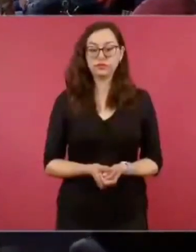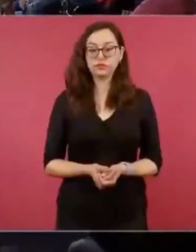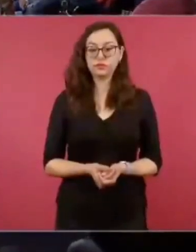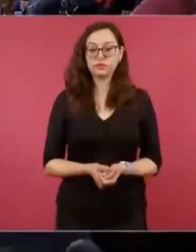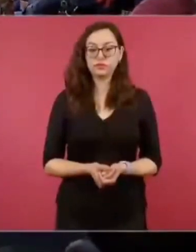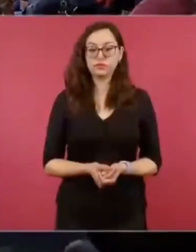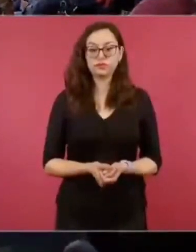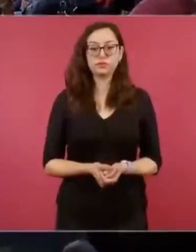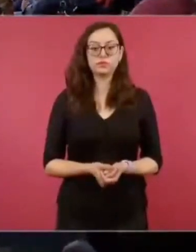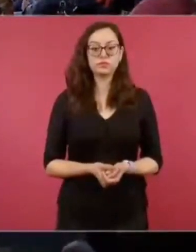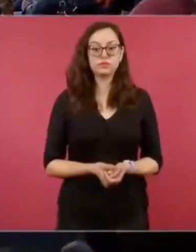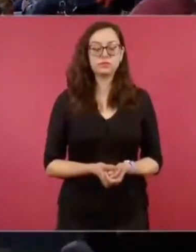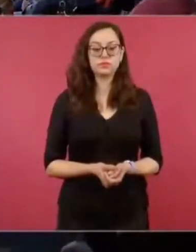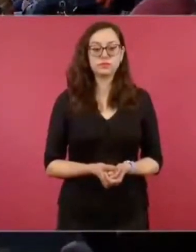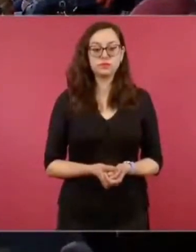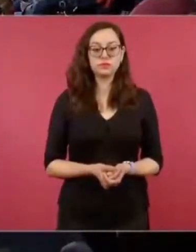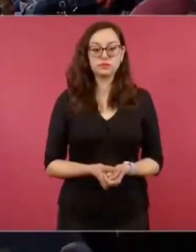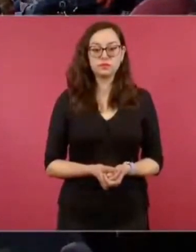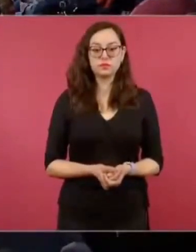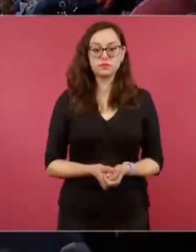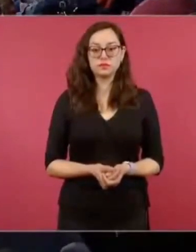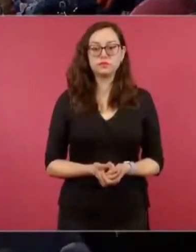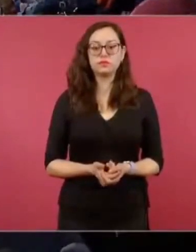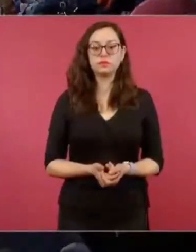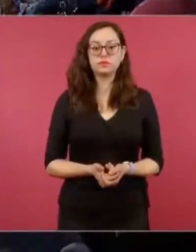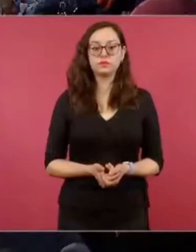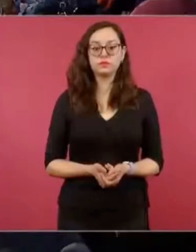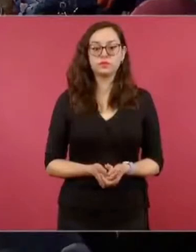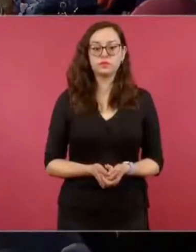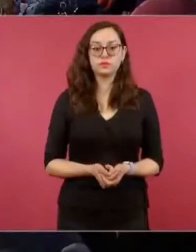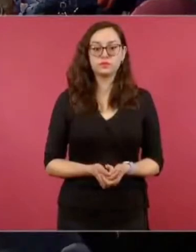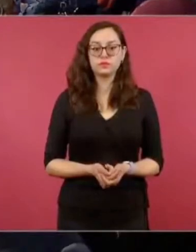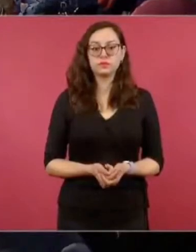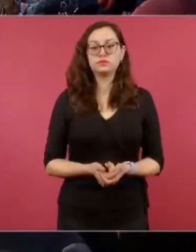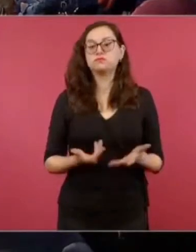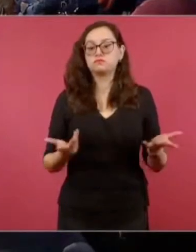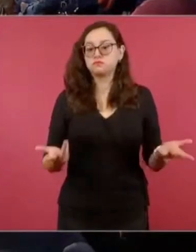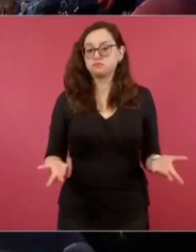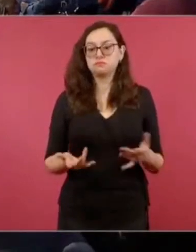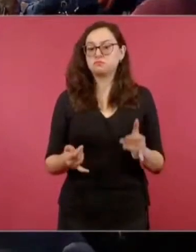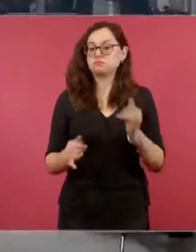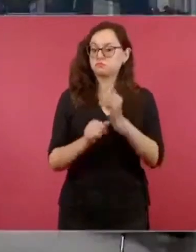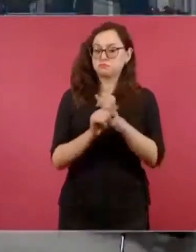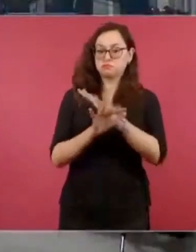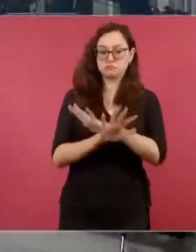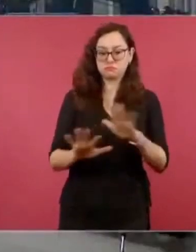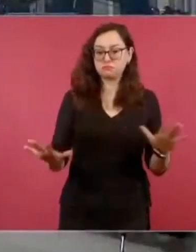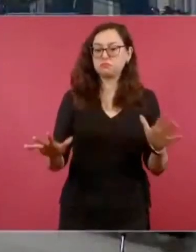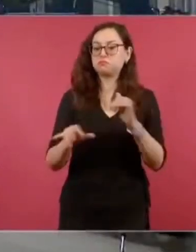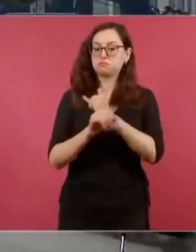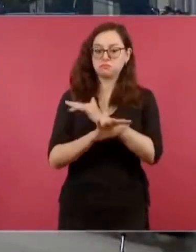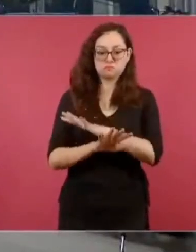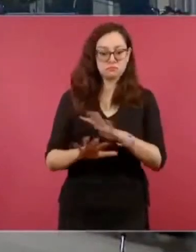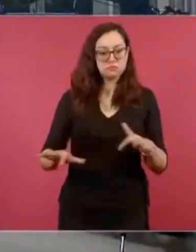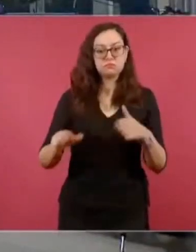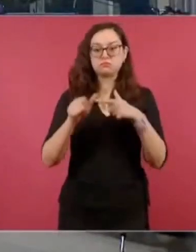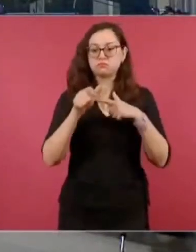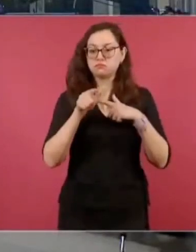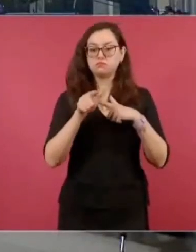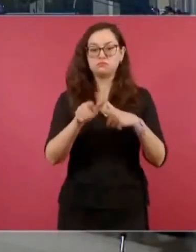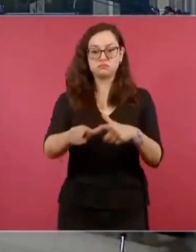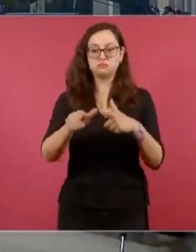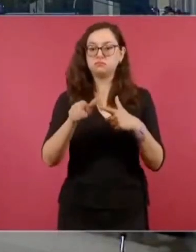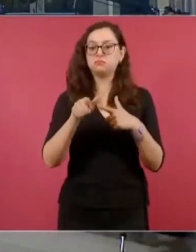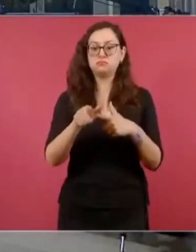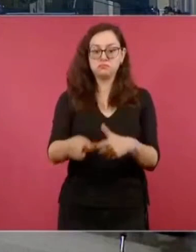vamos a estar informándoles y si les parece